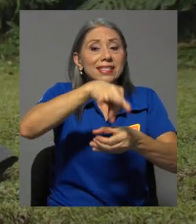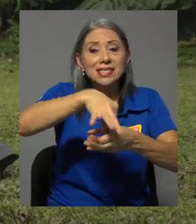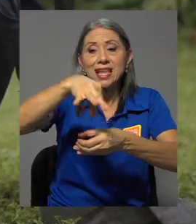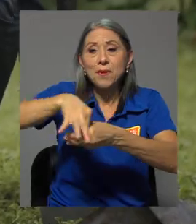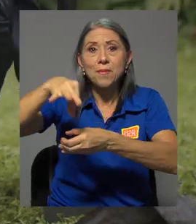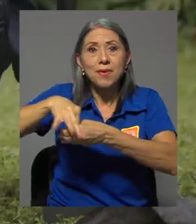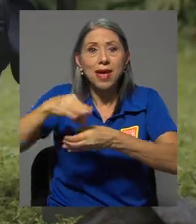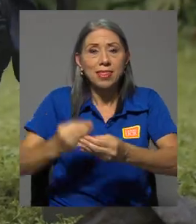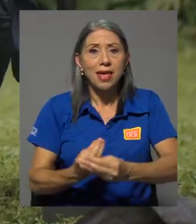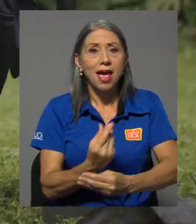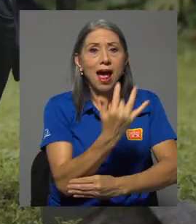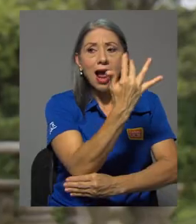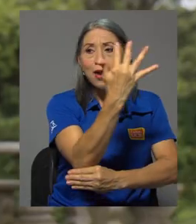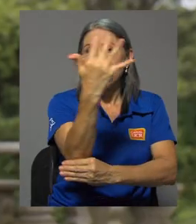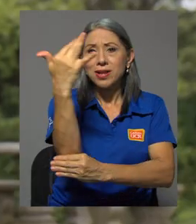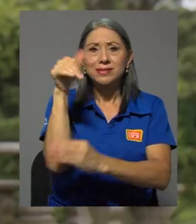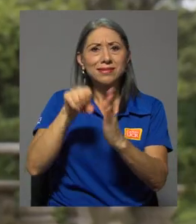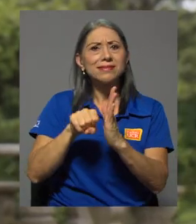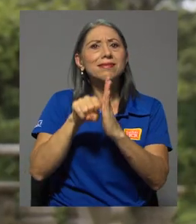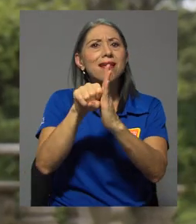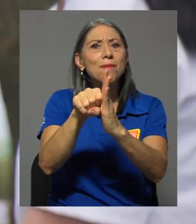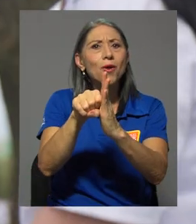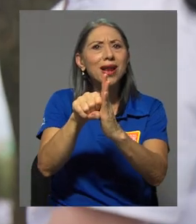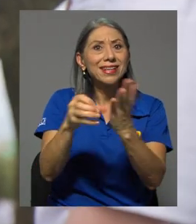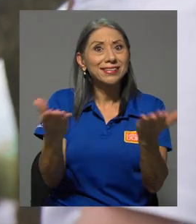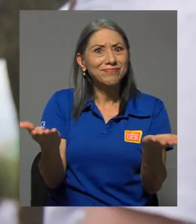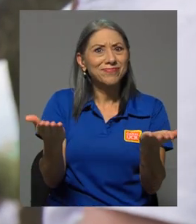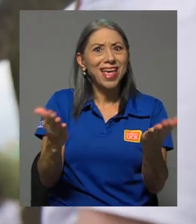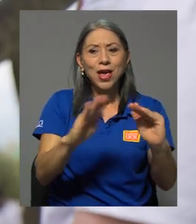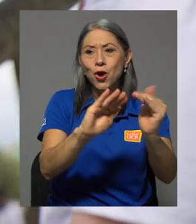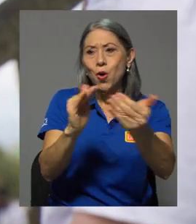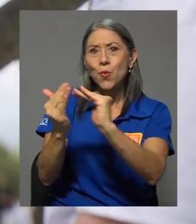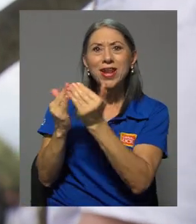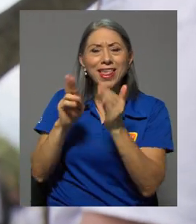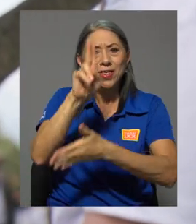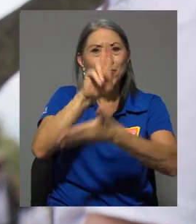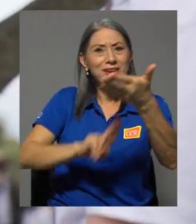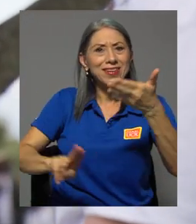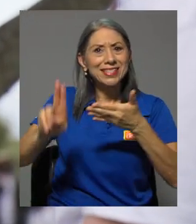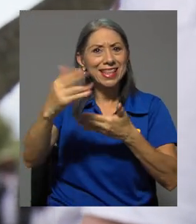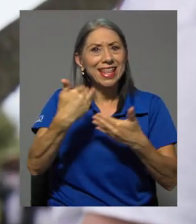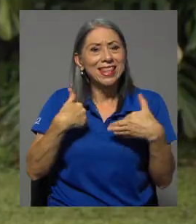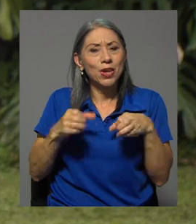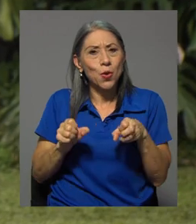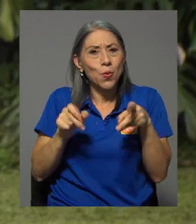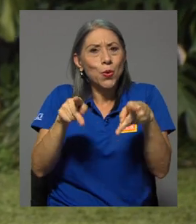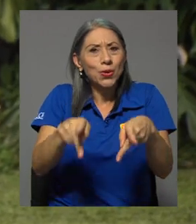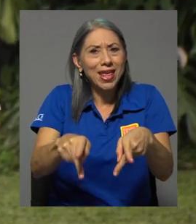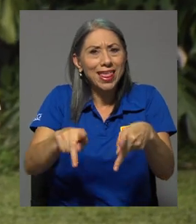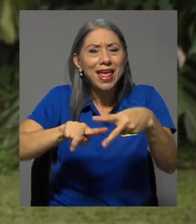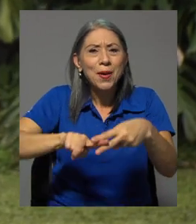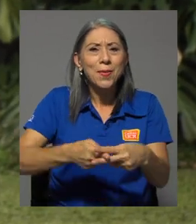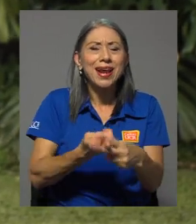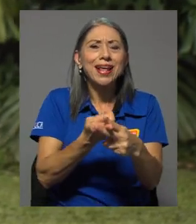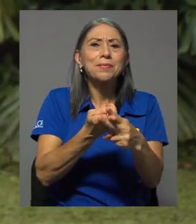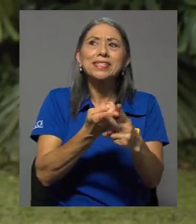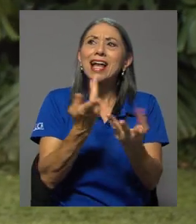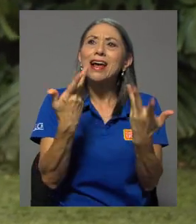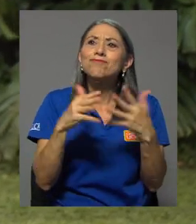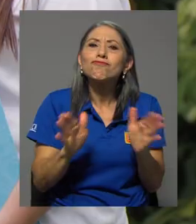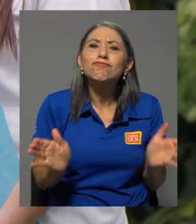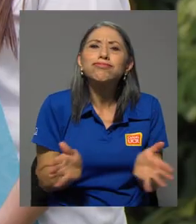árboles que simbolizó la oportunidad que tiene la comunidad universitaria para empezar a cultivar